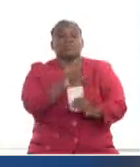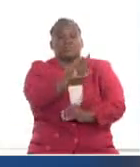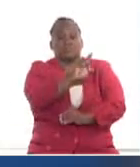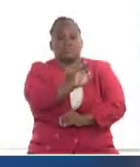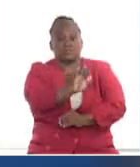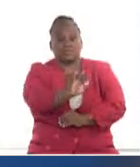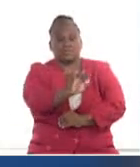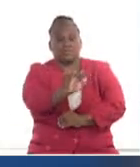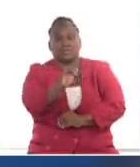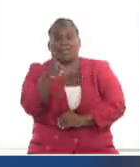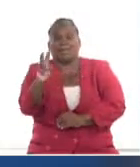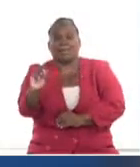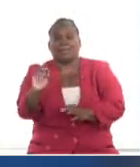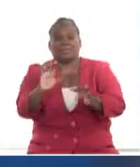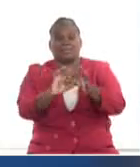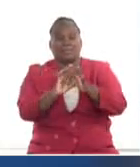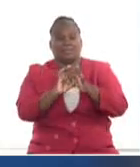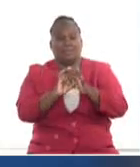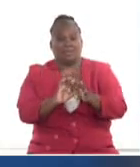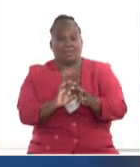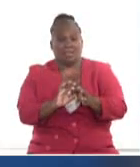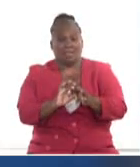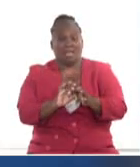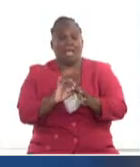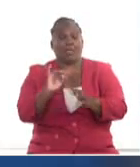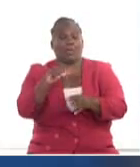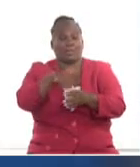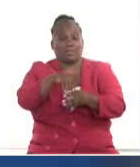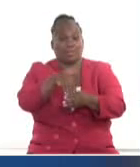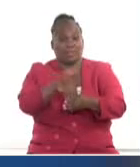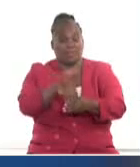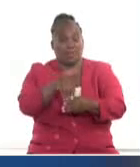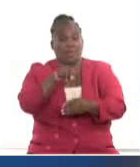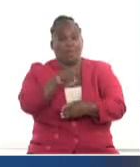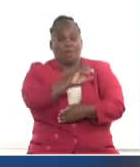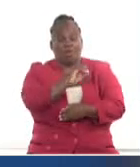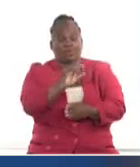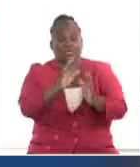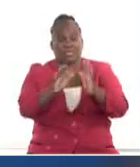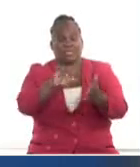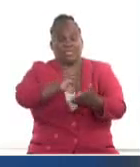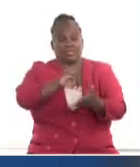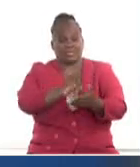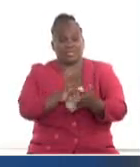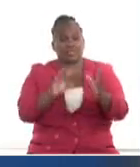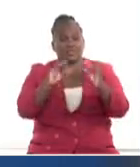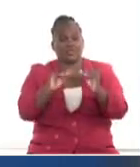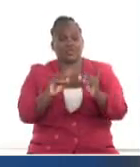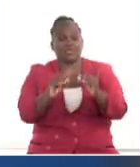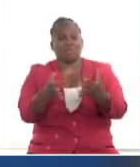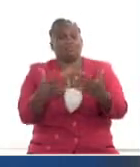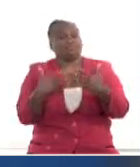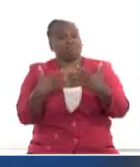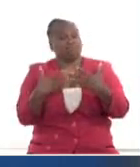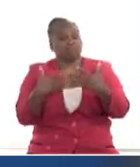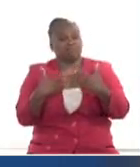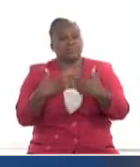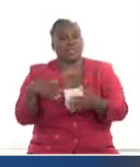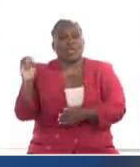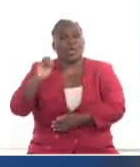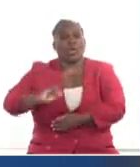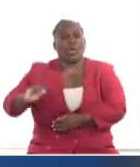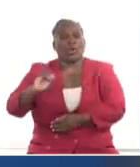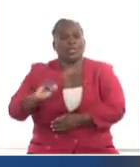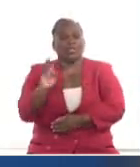20 grados principalmente en localidades del interior de occidente y centro, una noche algo fría, mientras que en las provincias de la región oriental estarán entre